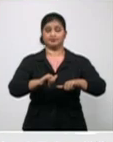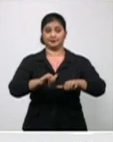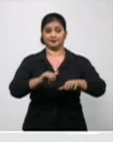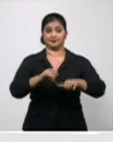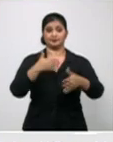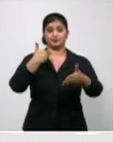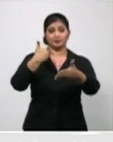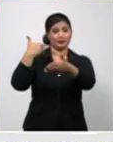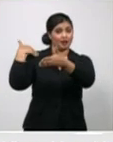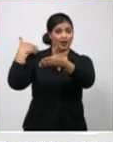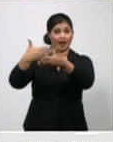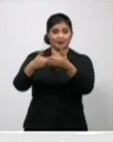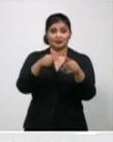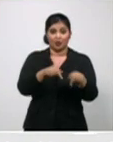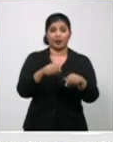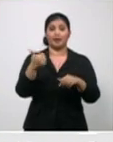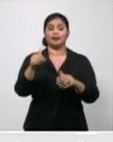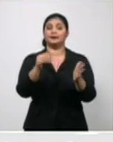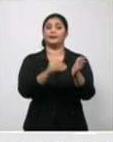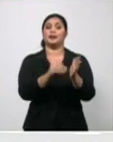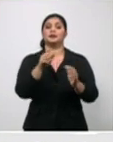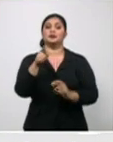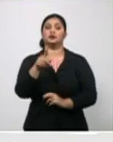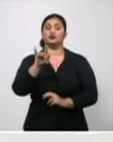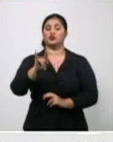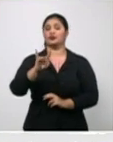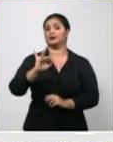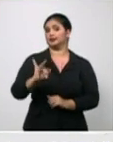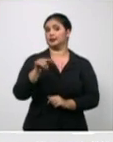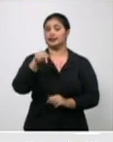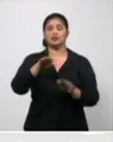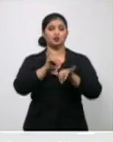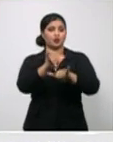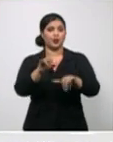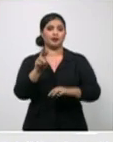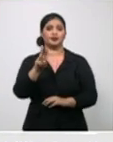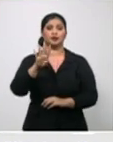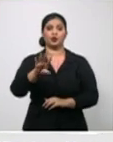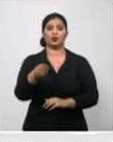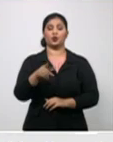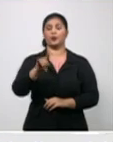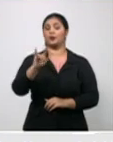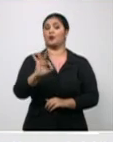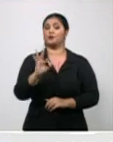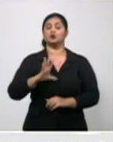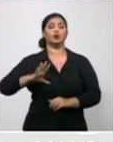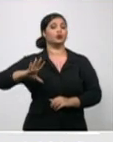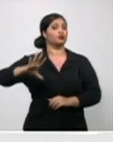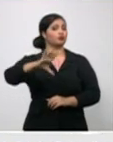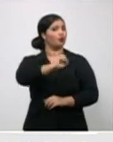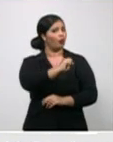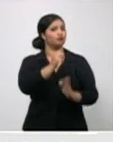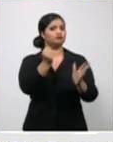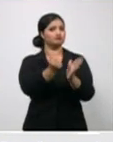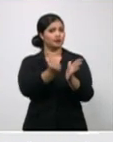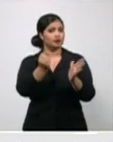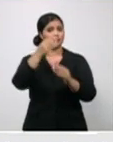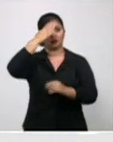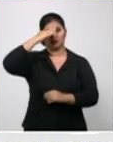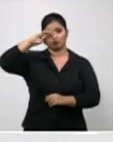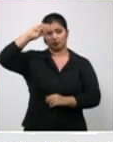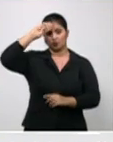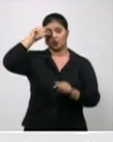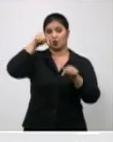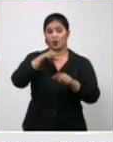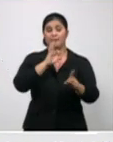.197, que representan el 34,9% de todos los casos diagnosticados desde el 1 de